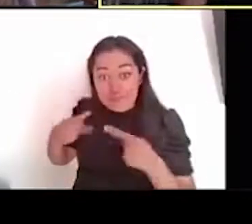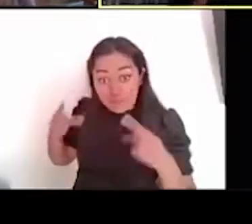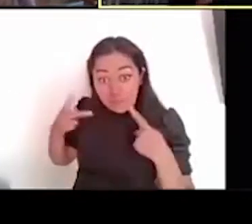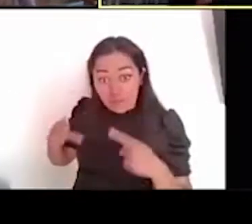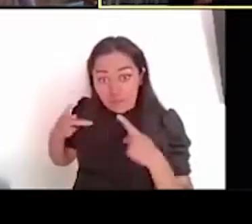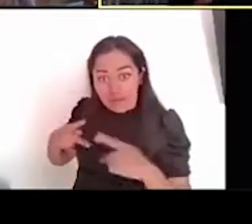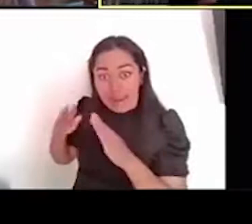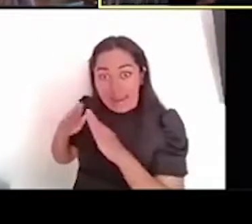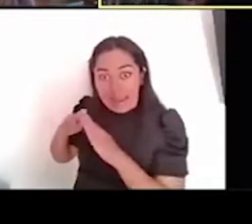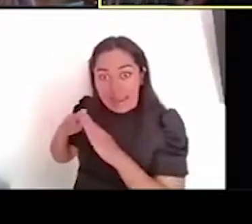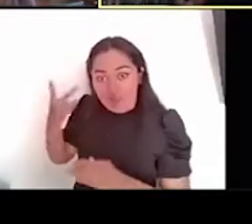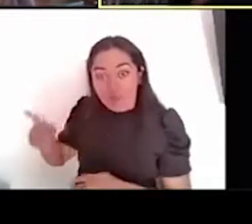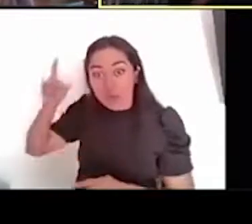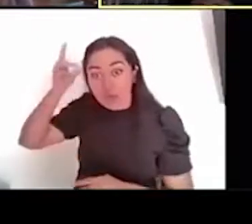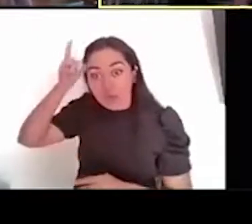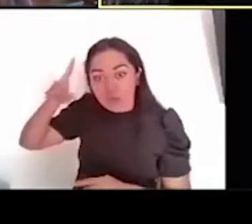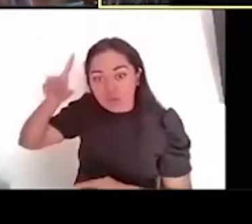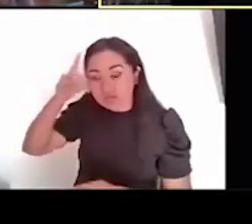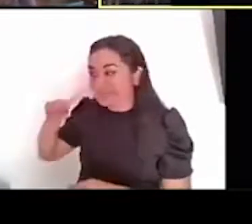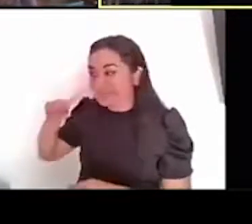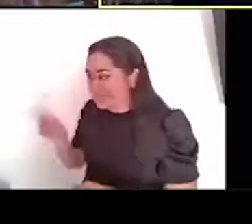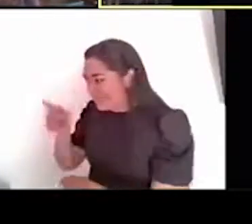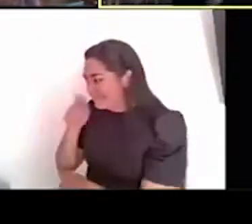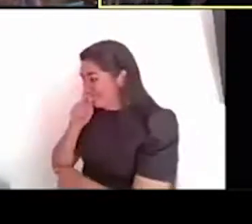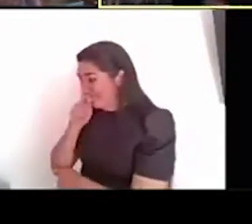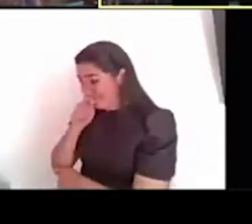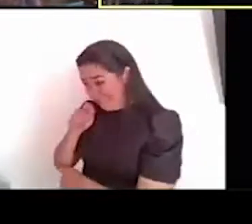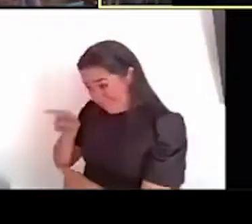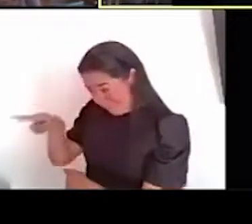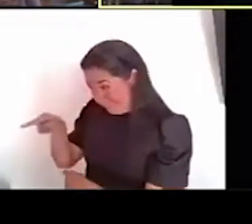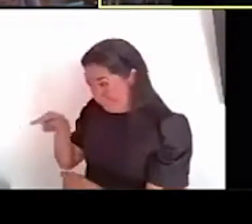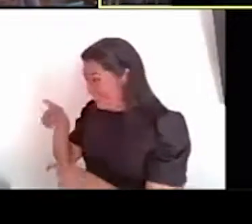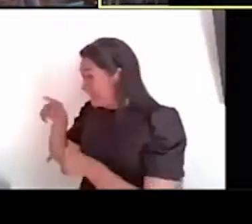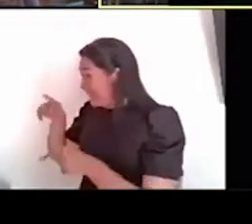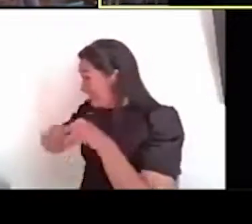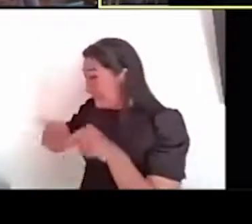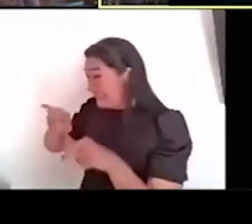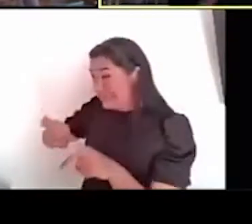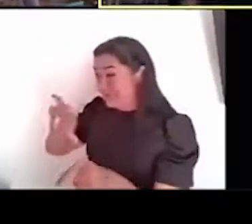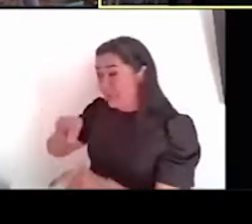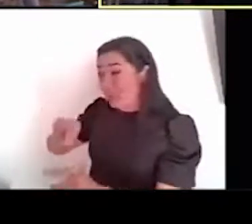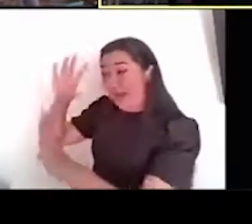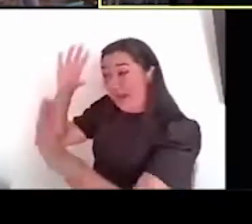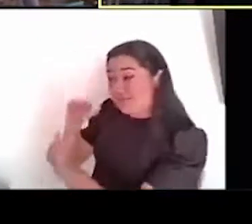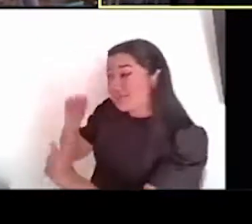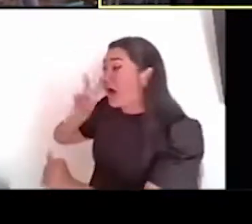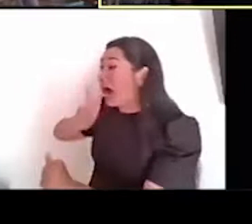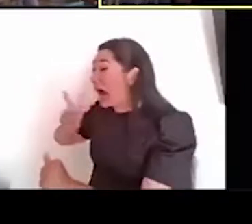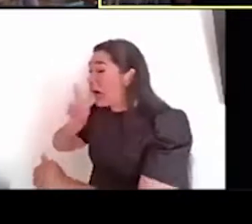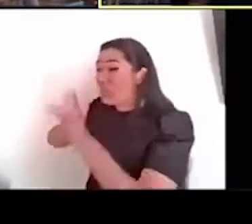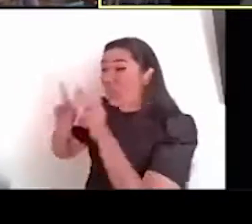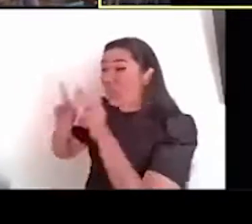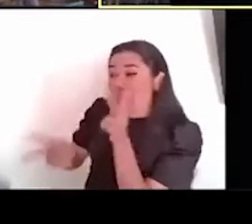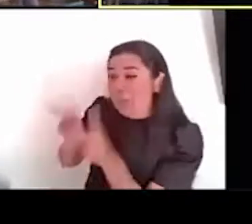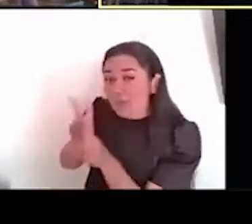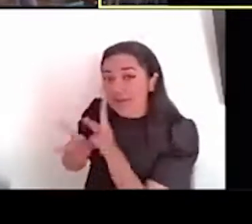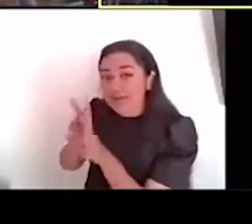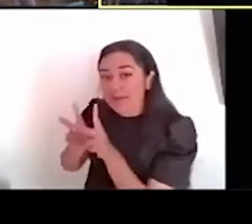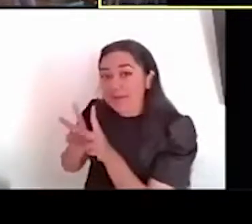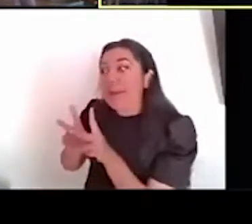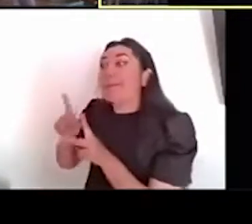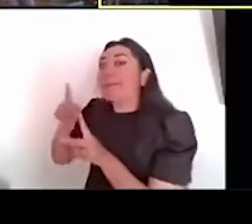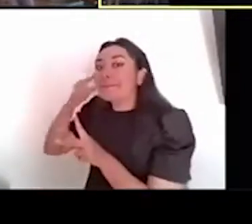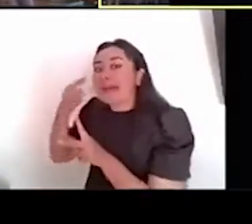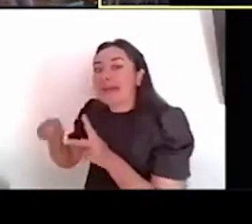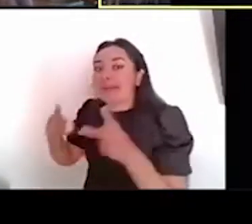convencimiento, de llegar a acuerdos, para que esto se pueda proteger, pero que también se puede exhibir a la gente, eso,